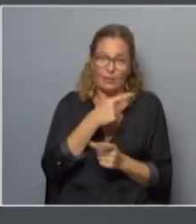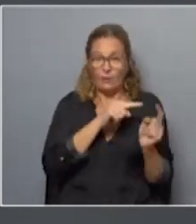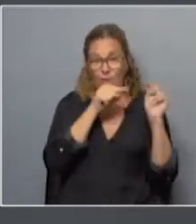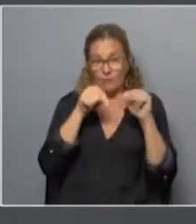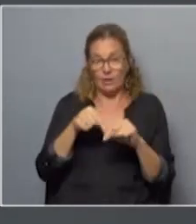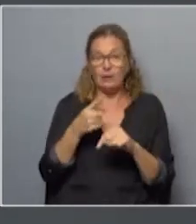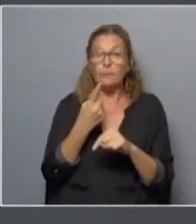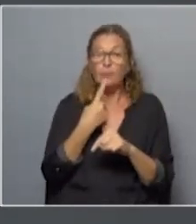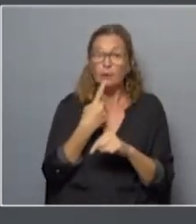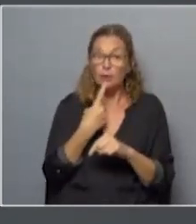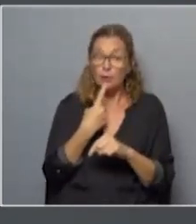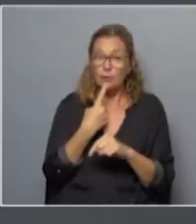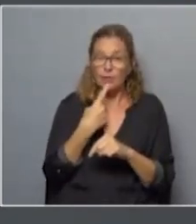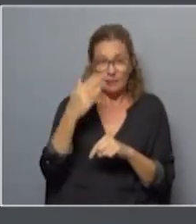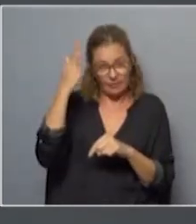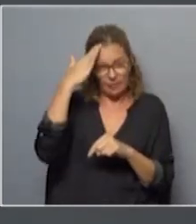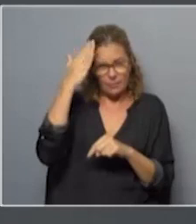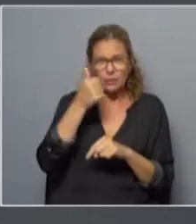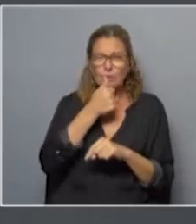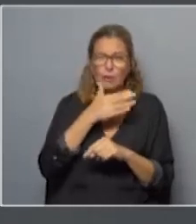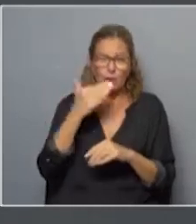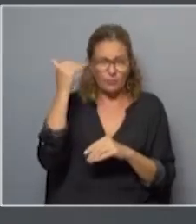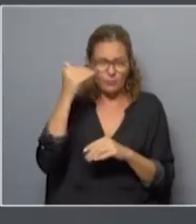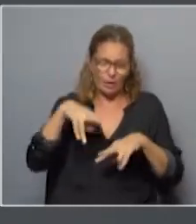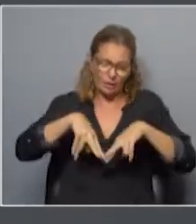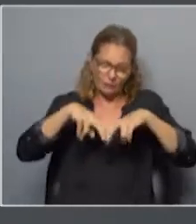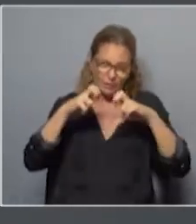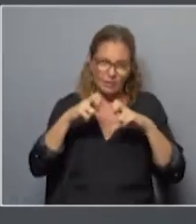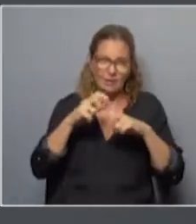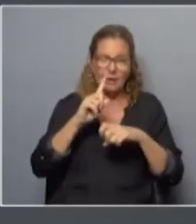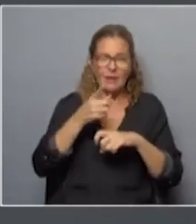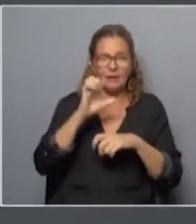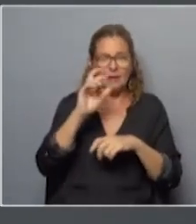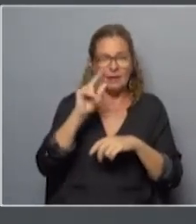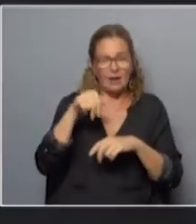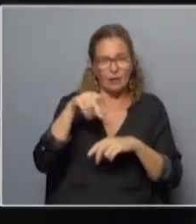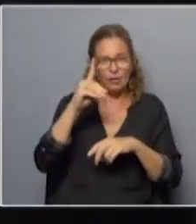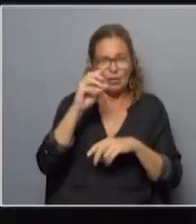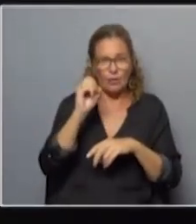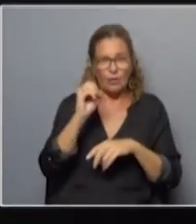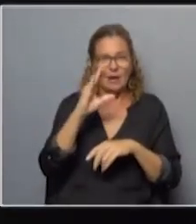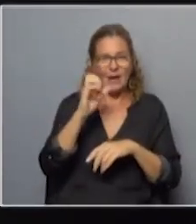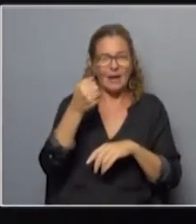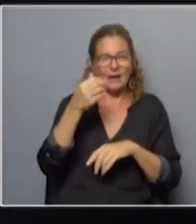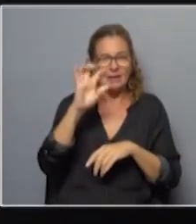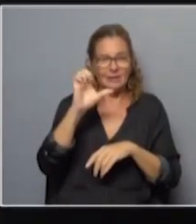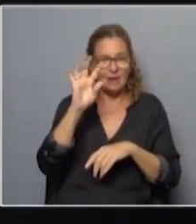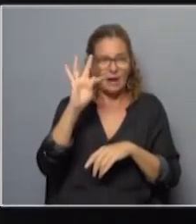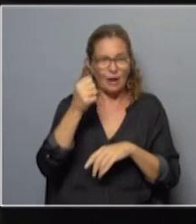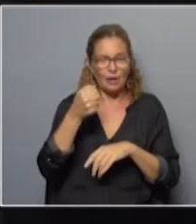en su condición de politólogo, sabemos que es historiador, docente, investigador. Gerardo Caetano, muchas gracias por estar con nosotros. ¿Cómo estás?